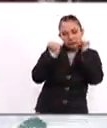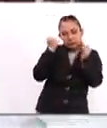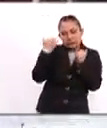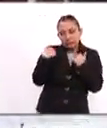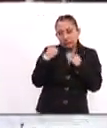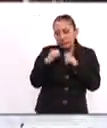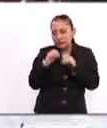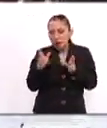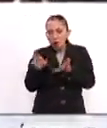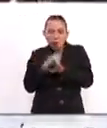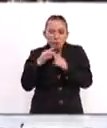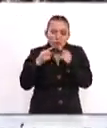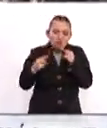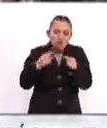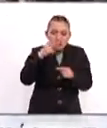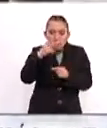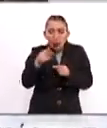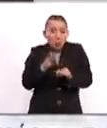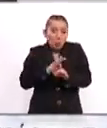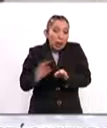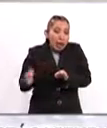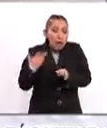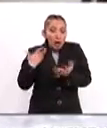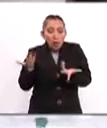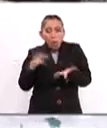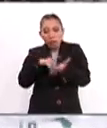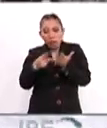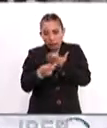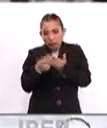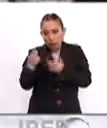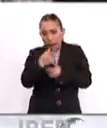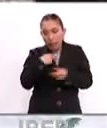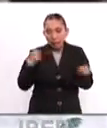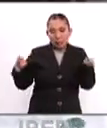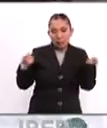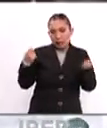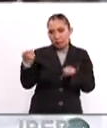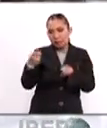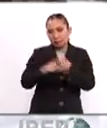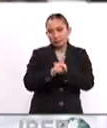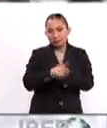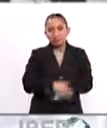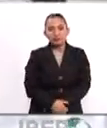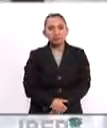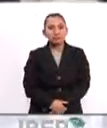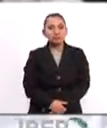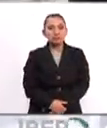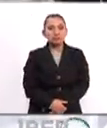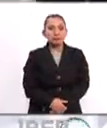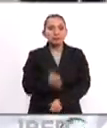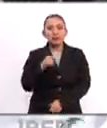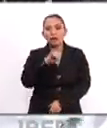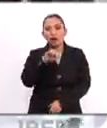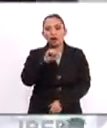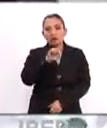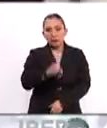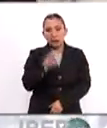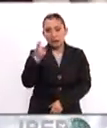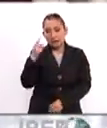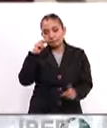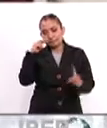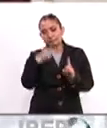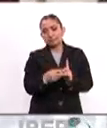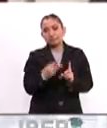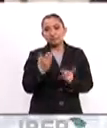entendimiento más claro con México sobre la posibilidad de un ambicioso proyecto para lidiar con esas causas. Así es, José, esta